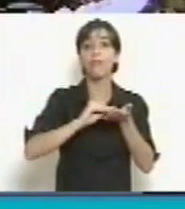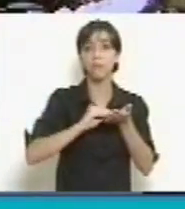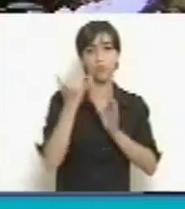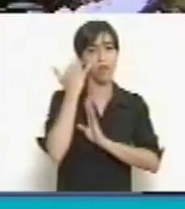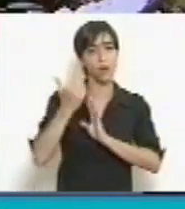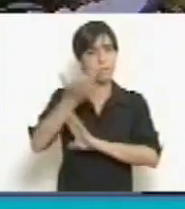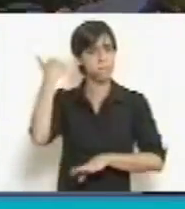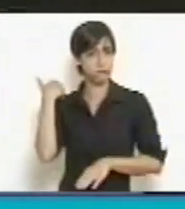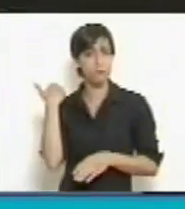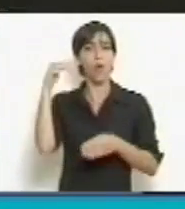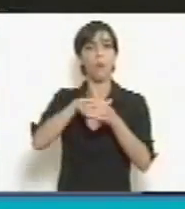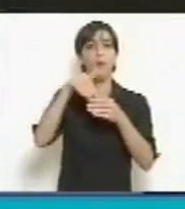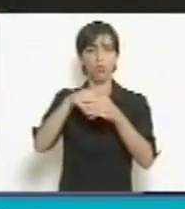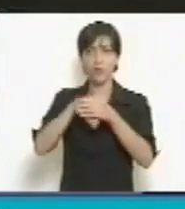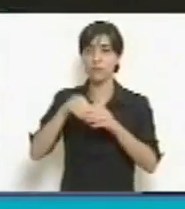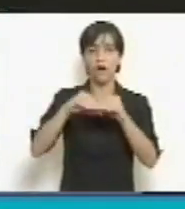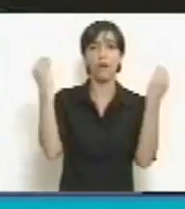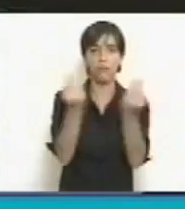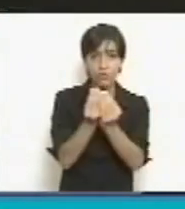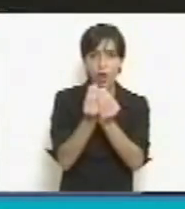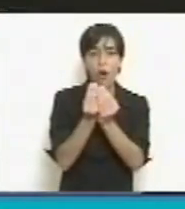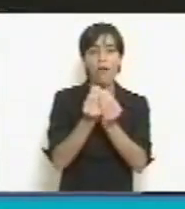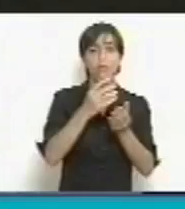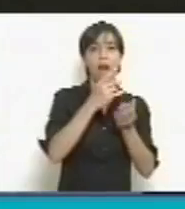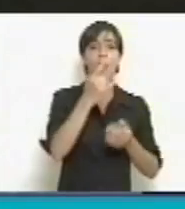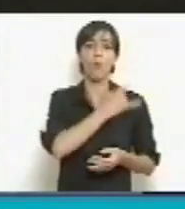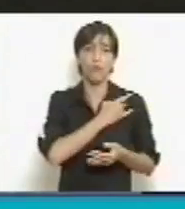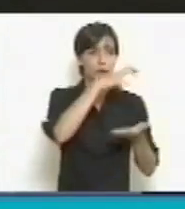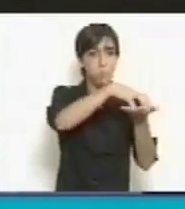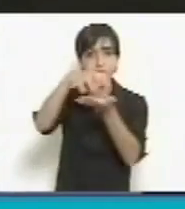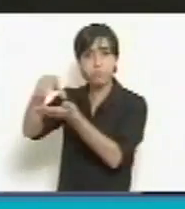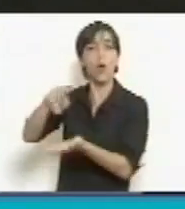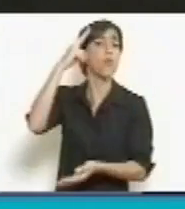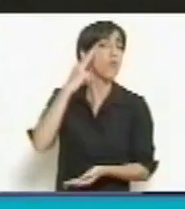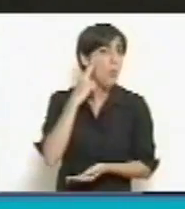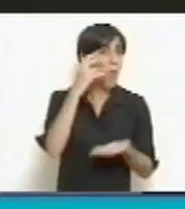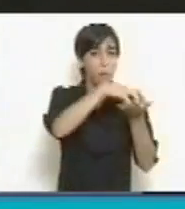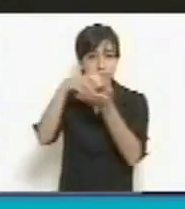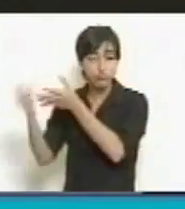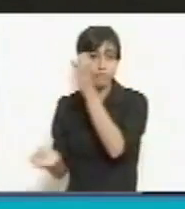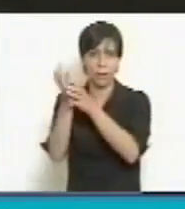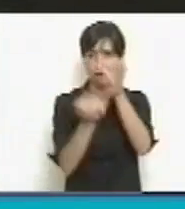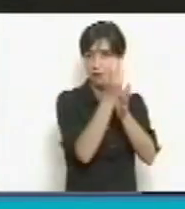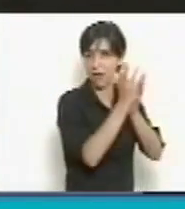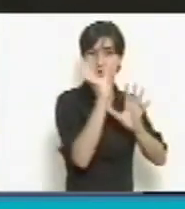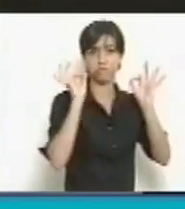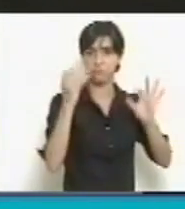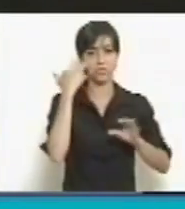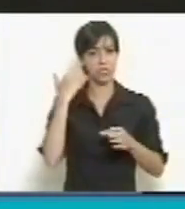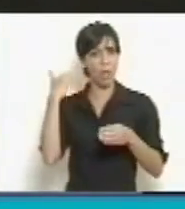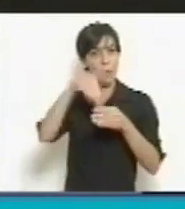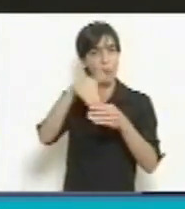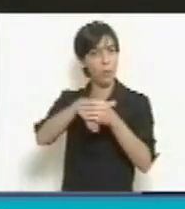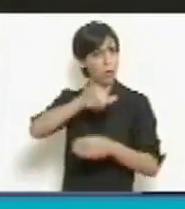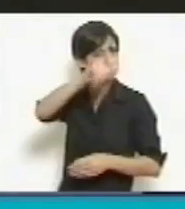votado nueve universidades públicas, la creación de nueve universidades públicas en un periodo corto